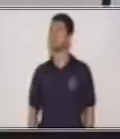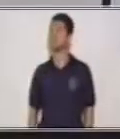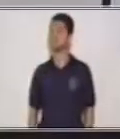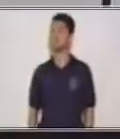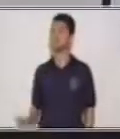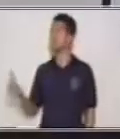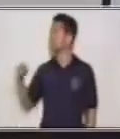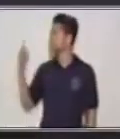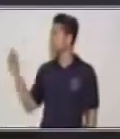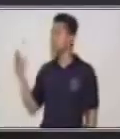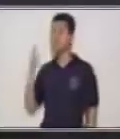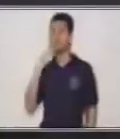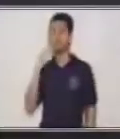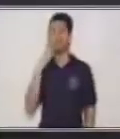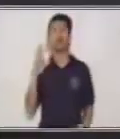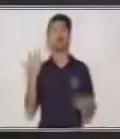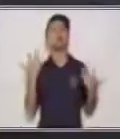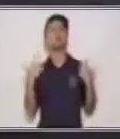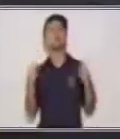está haciendo mamá?